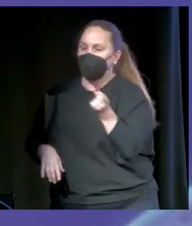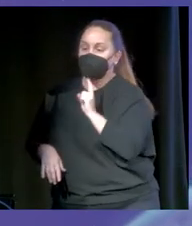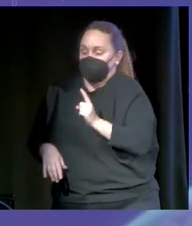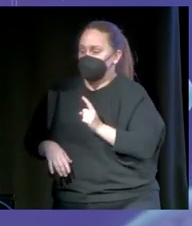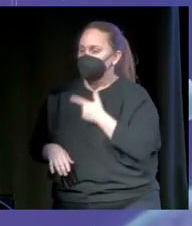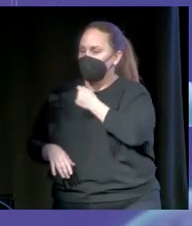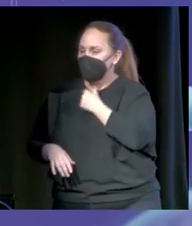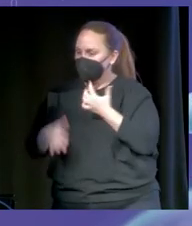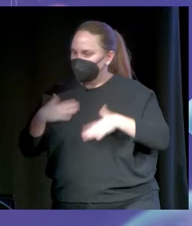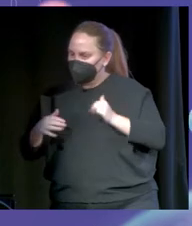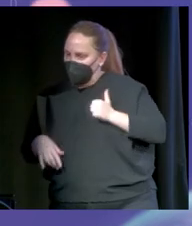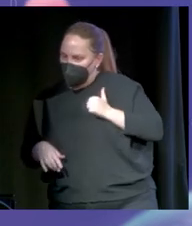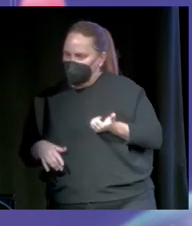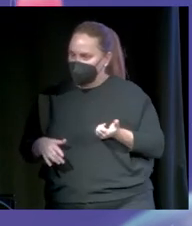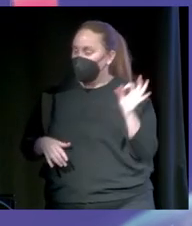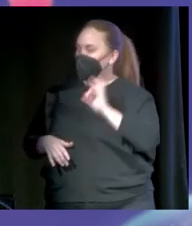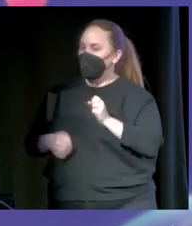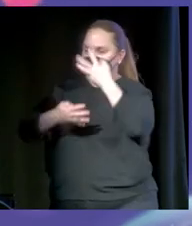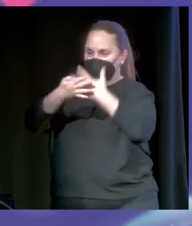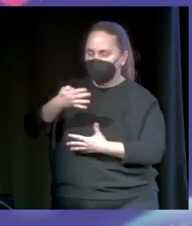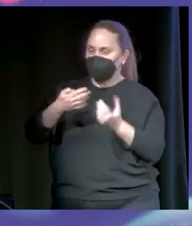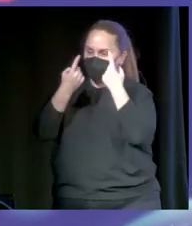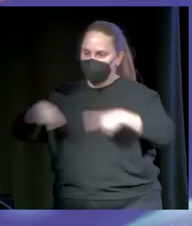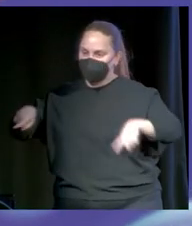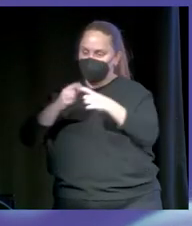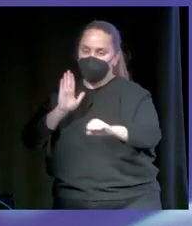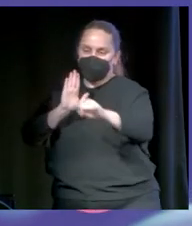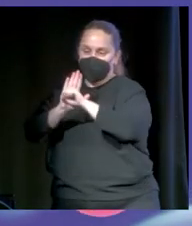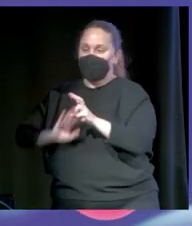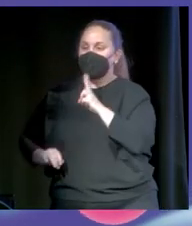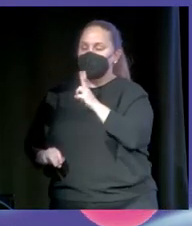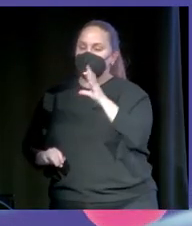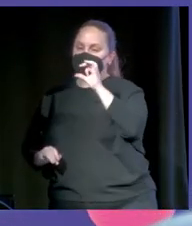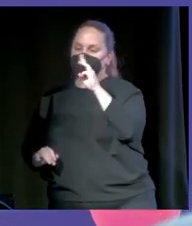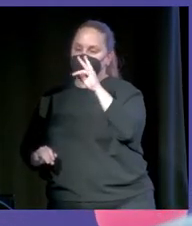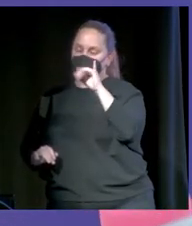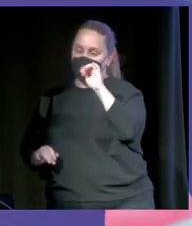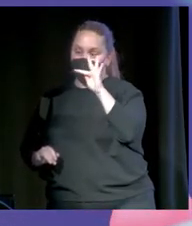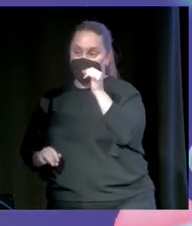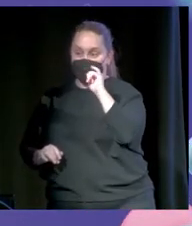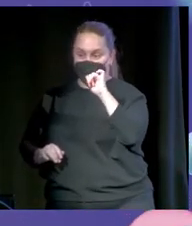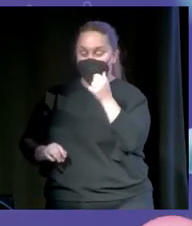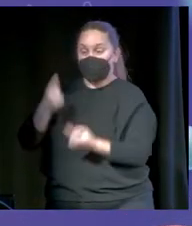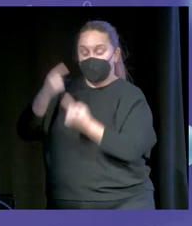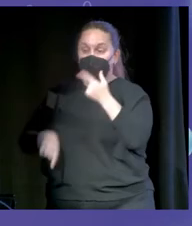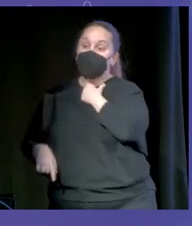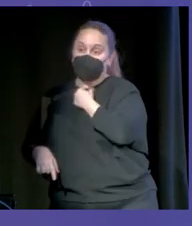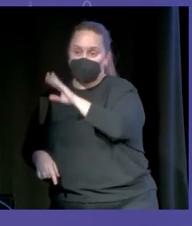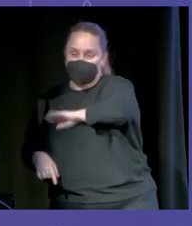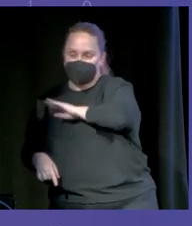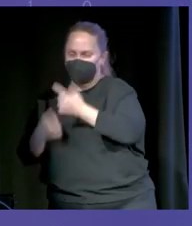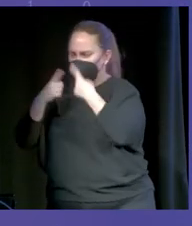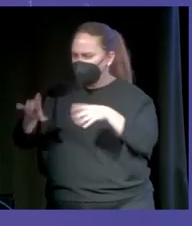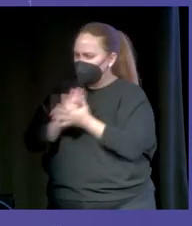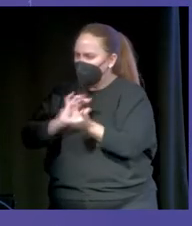He puesto muchas cosas de mi lista de Spotify porque a la gente le gusta la música que pongo. Intentad interactuar de distintas formas con la gente.